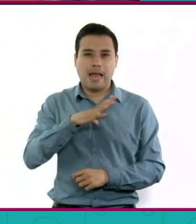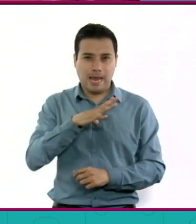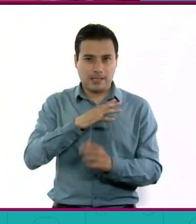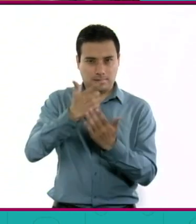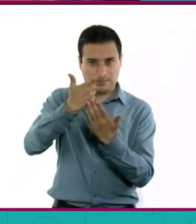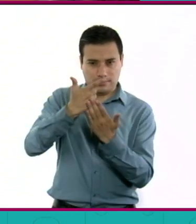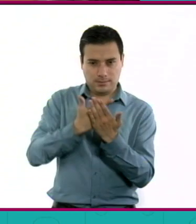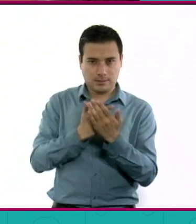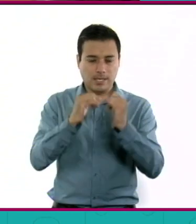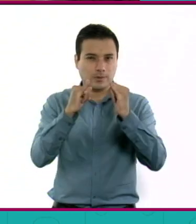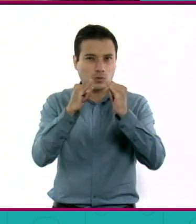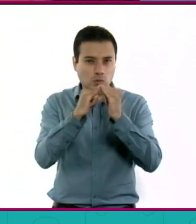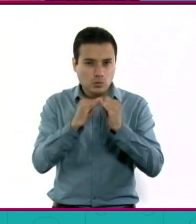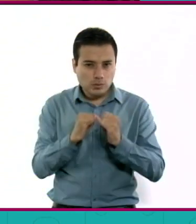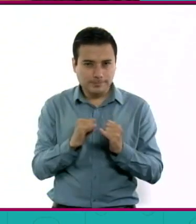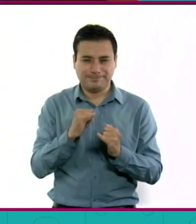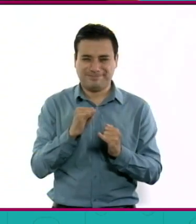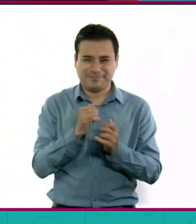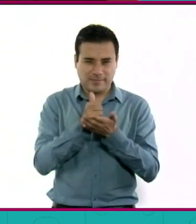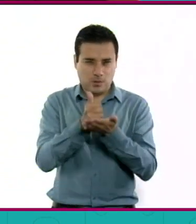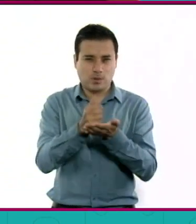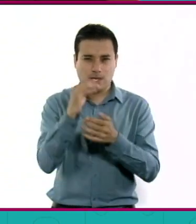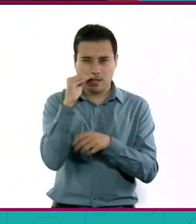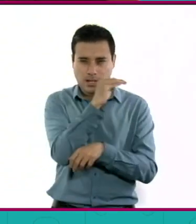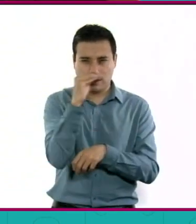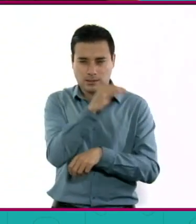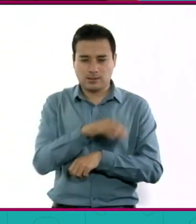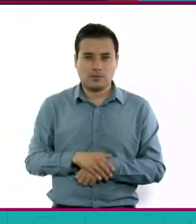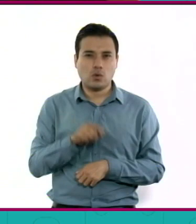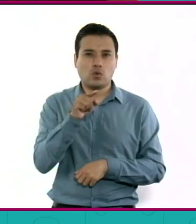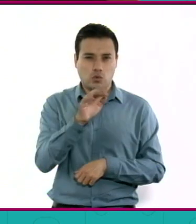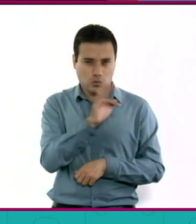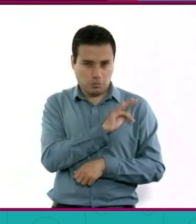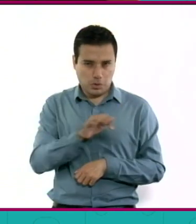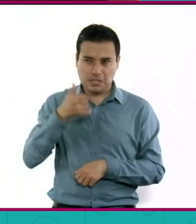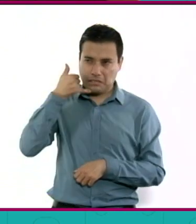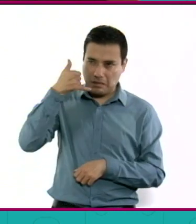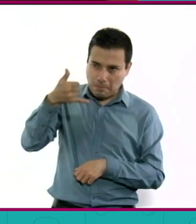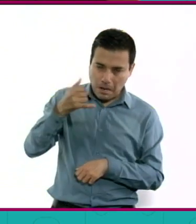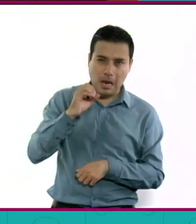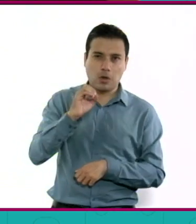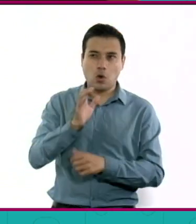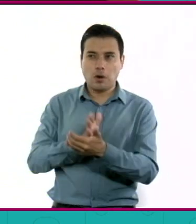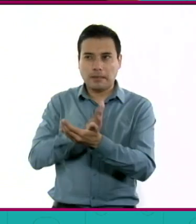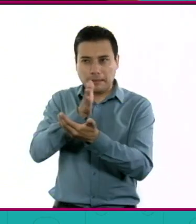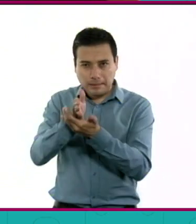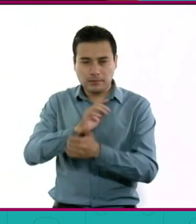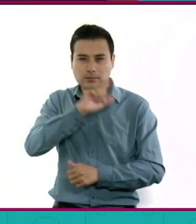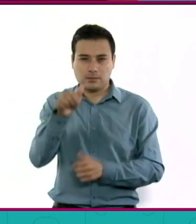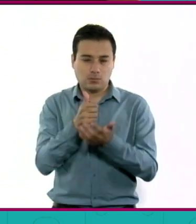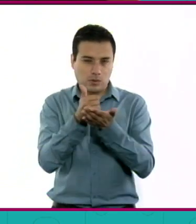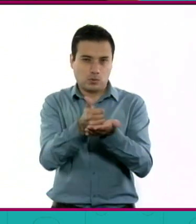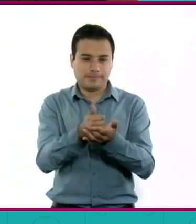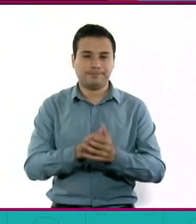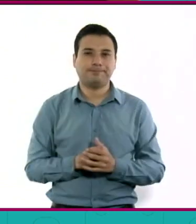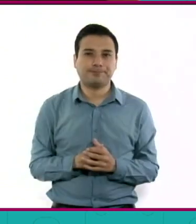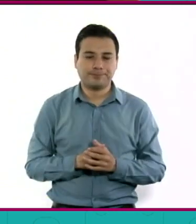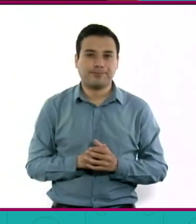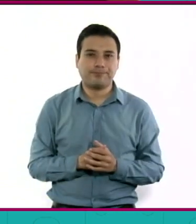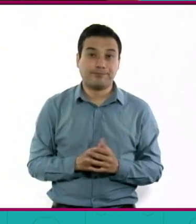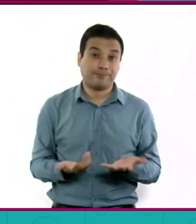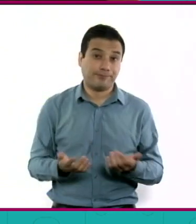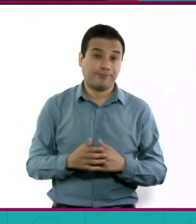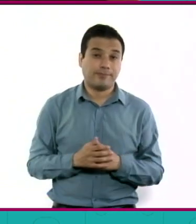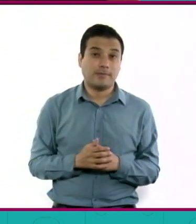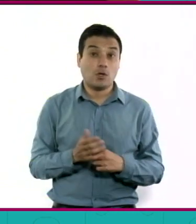y organizaciones sin fines de lucro a donde puede uno acudir, puede uno llamar y puede uno recibir la ayuda, el sector salud